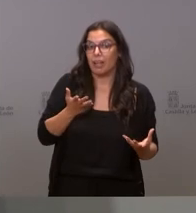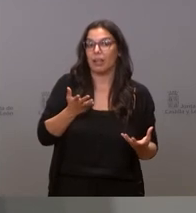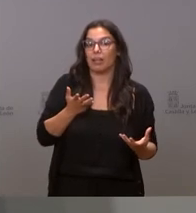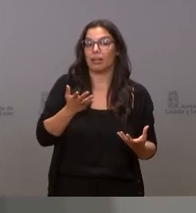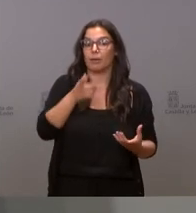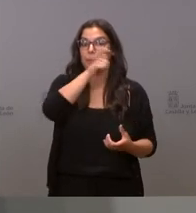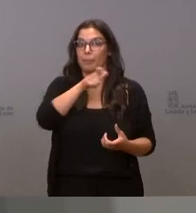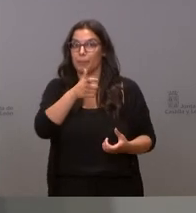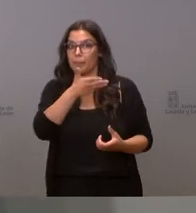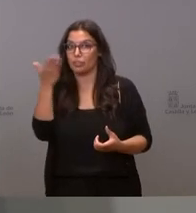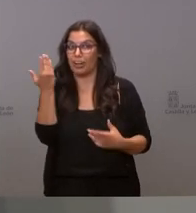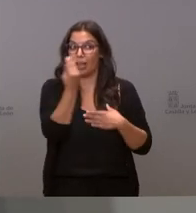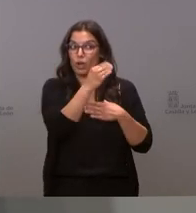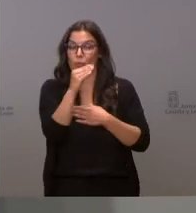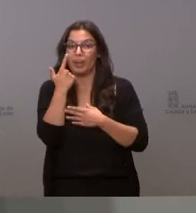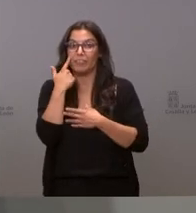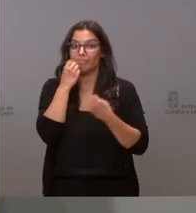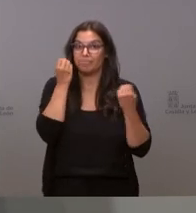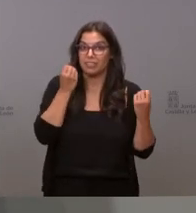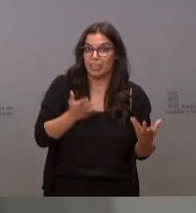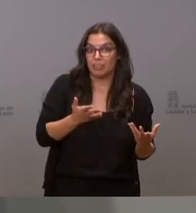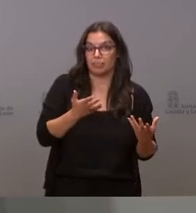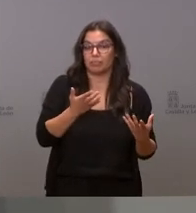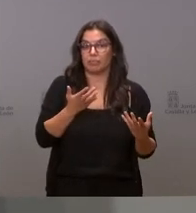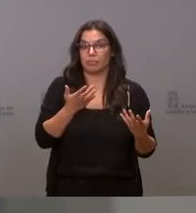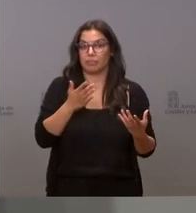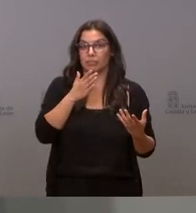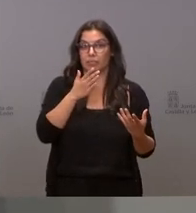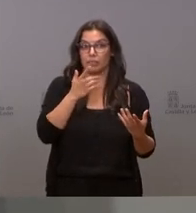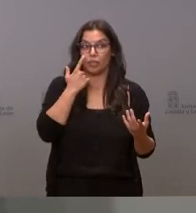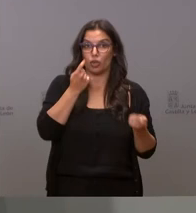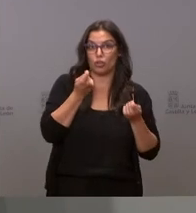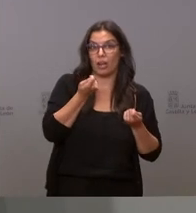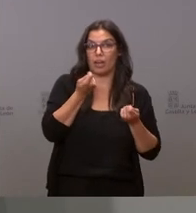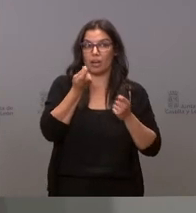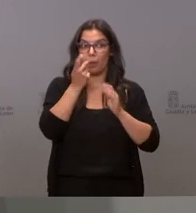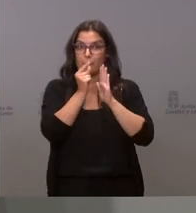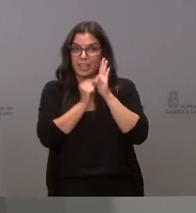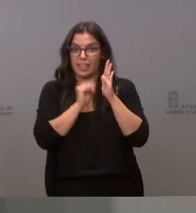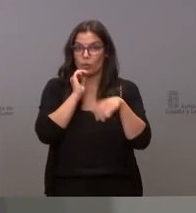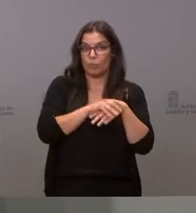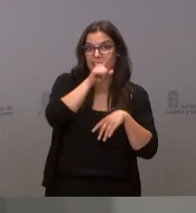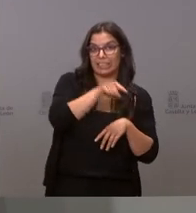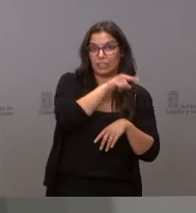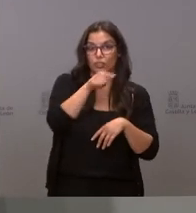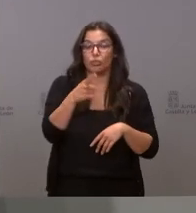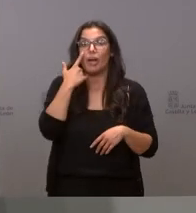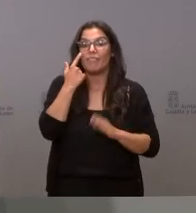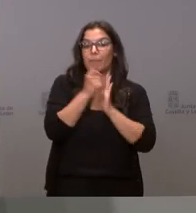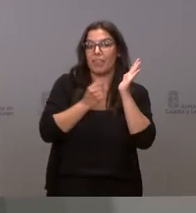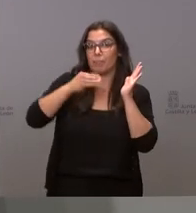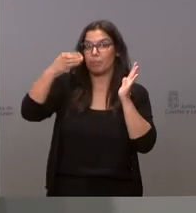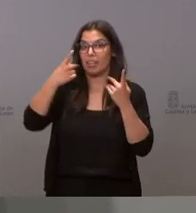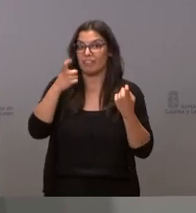población más joven al llamamiento al control de las medidas vamos a ver si es necesario implementar otras medidas